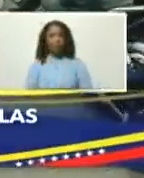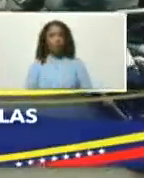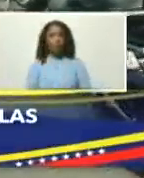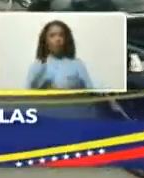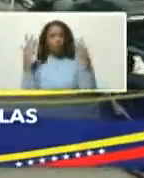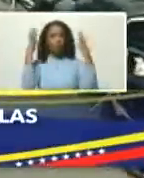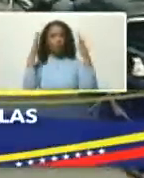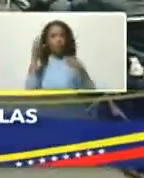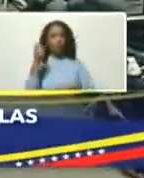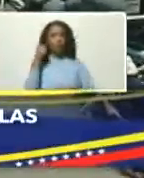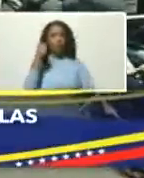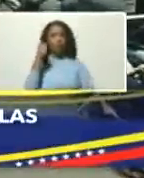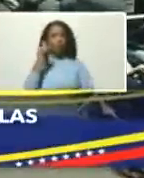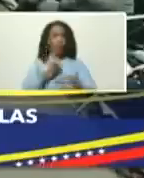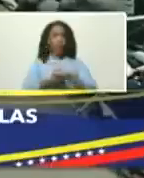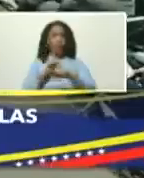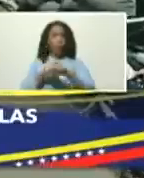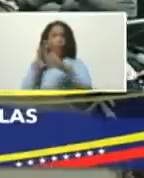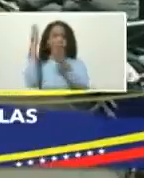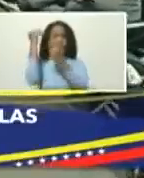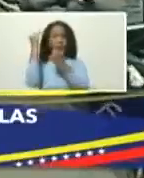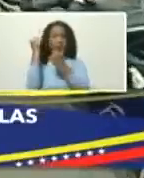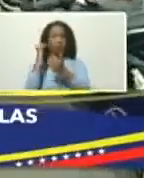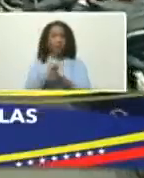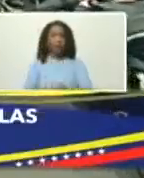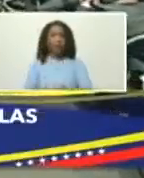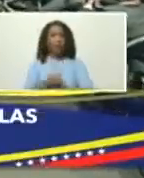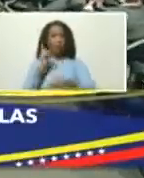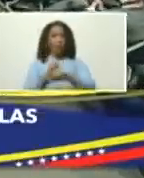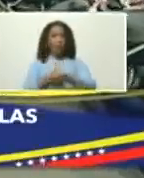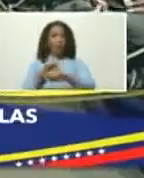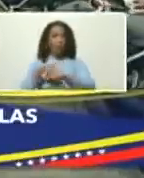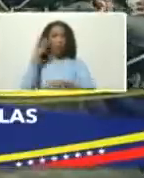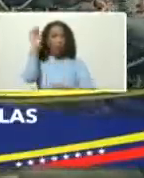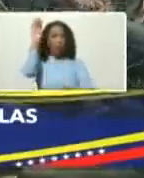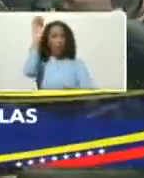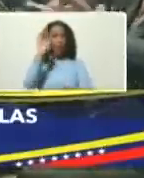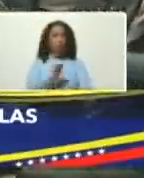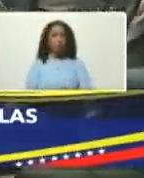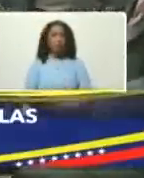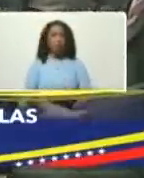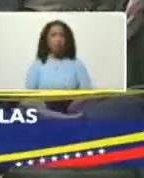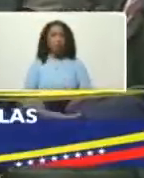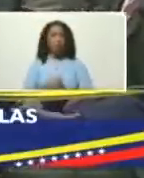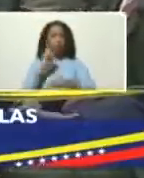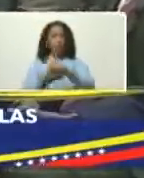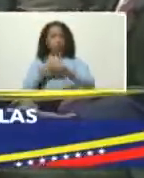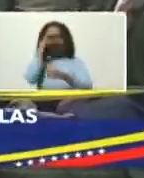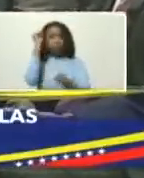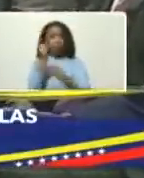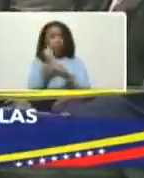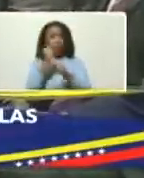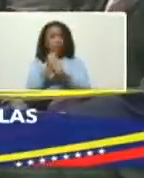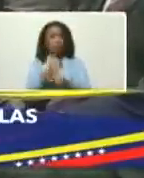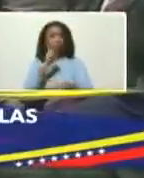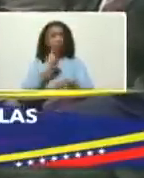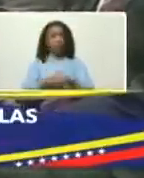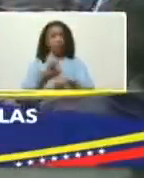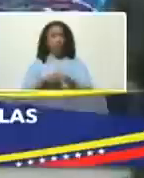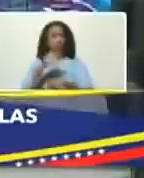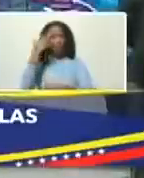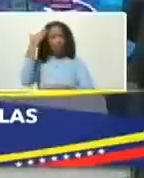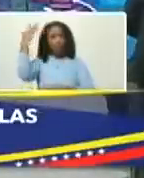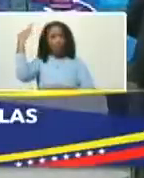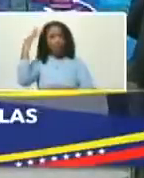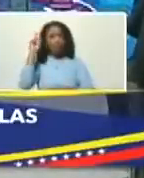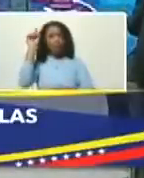correcto tiempos de esperanza tiempos de futuro tiempos de trabajo tiempos para soñar